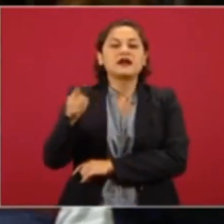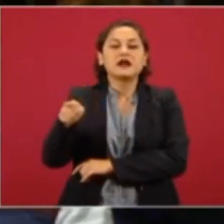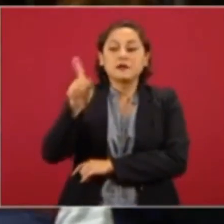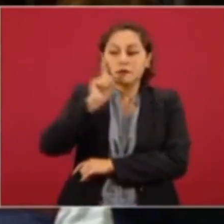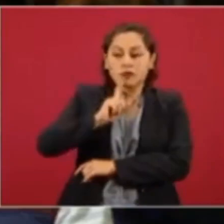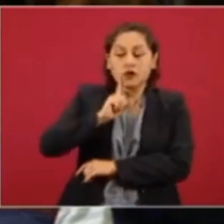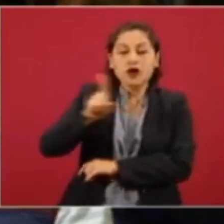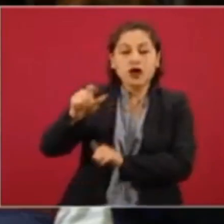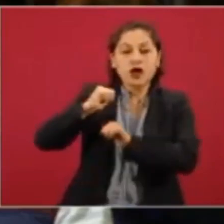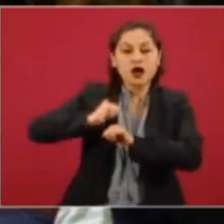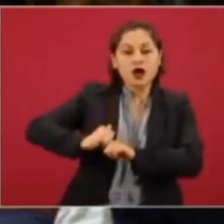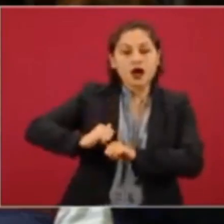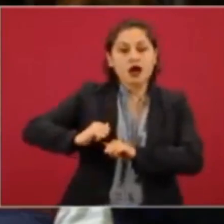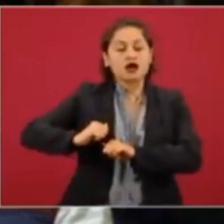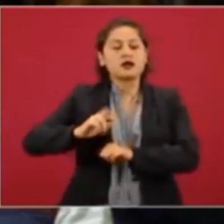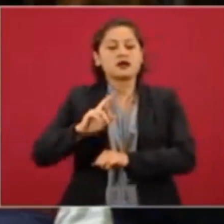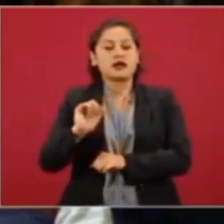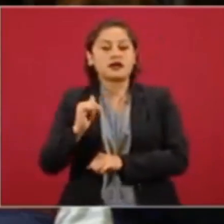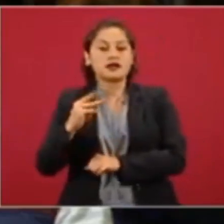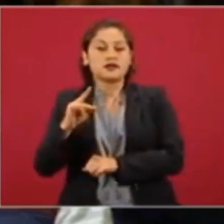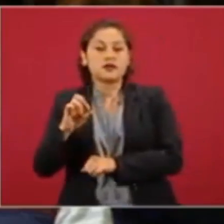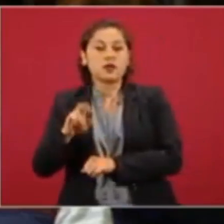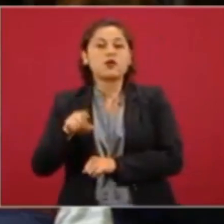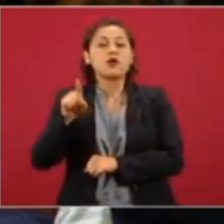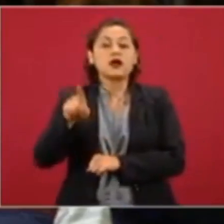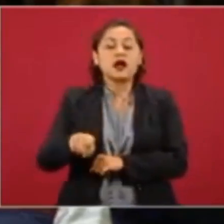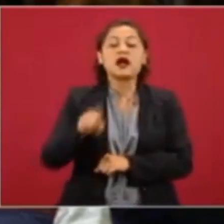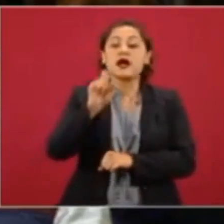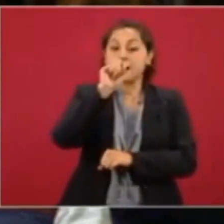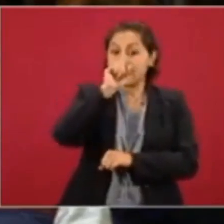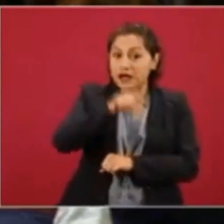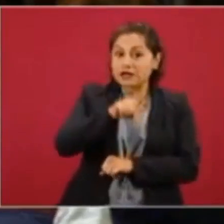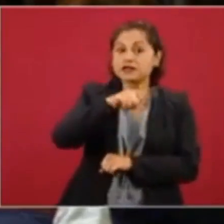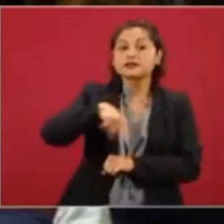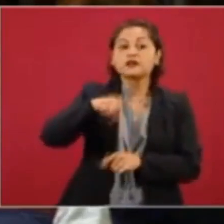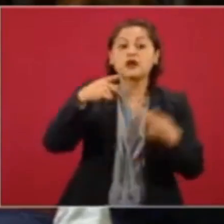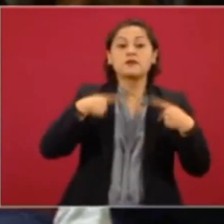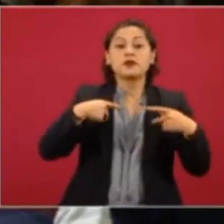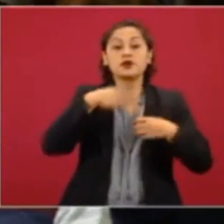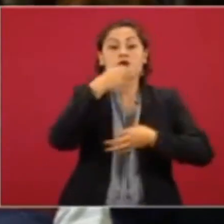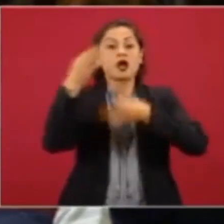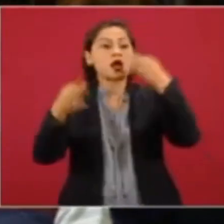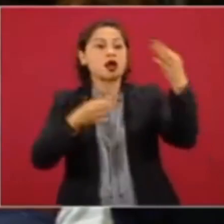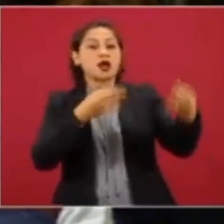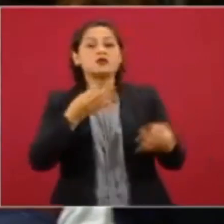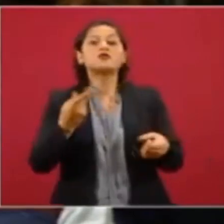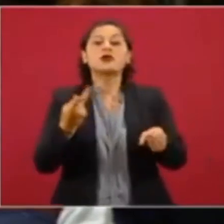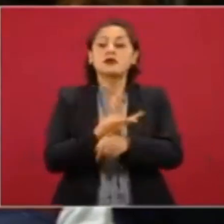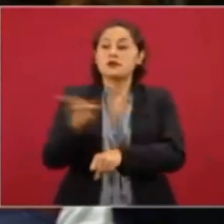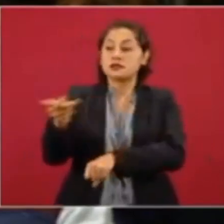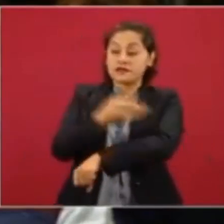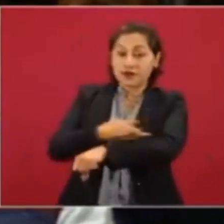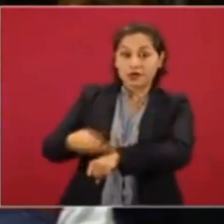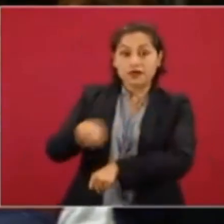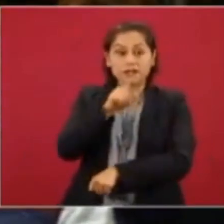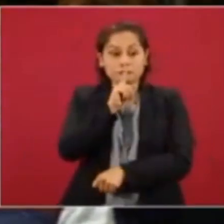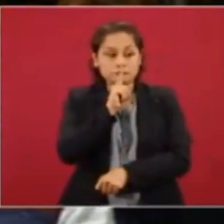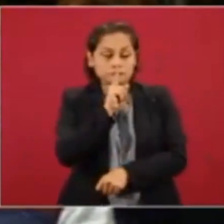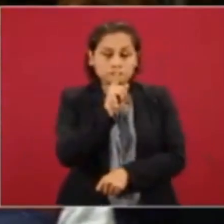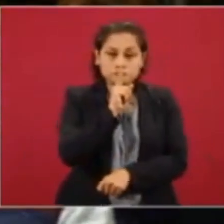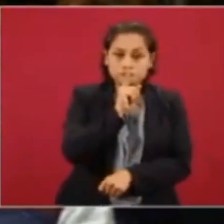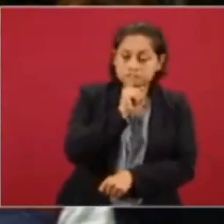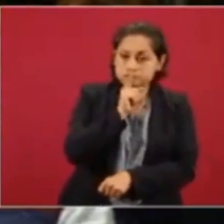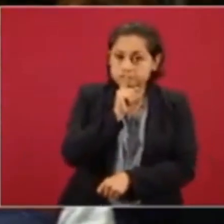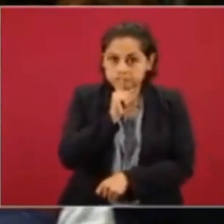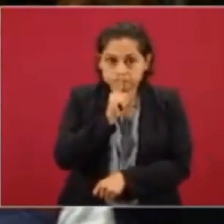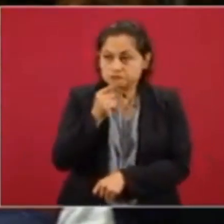de Jalisco salió a declarar que la familia no quiere levantar las denuncias correspondientes, pero la familia no quiere hacer